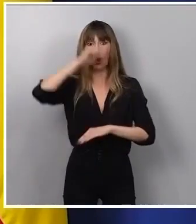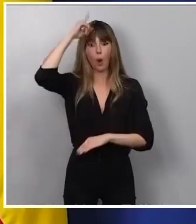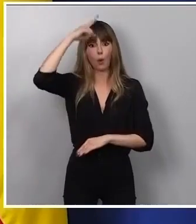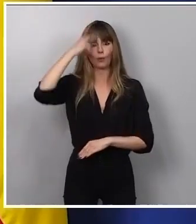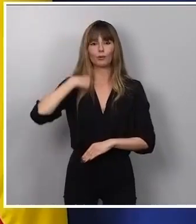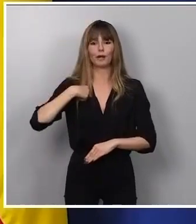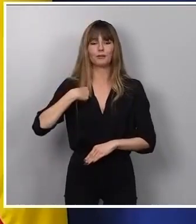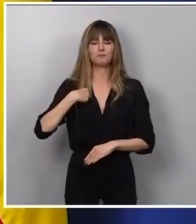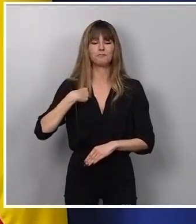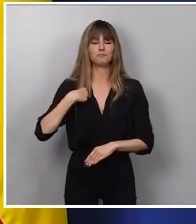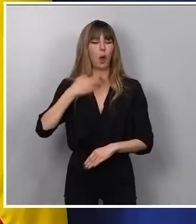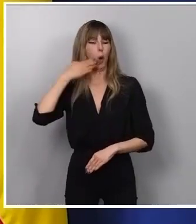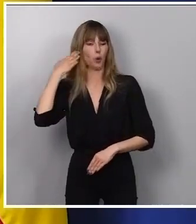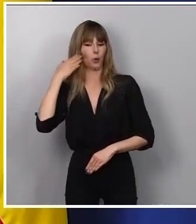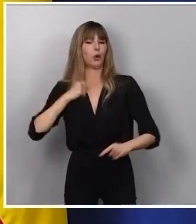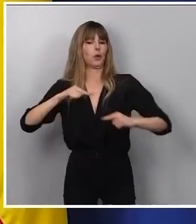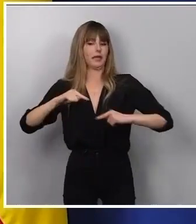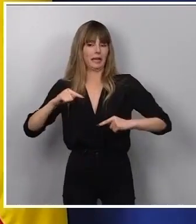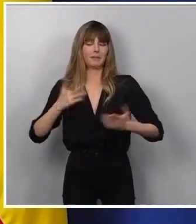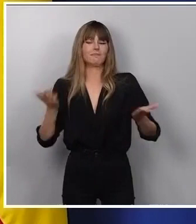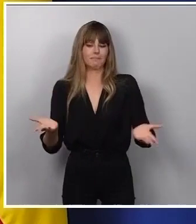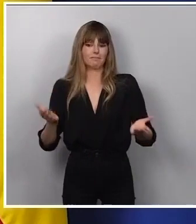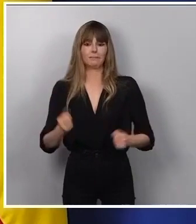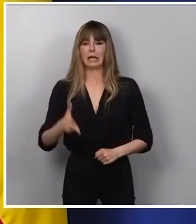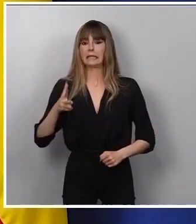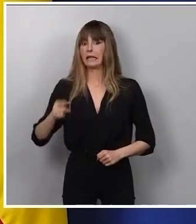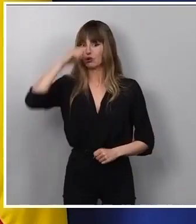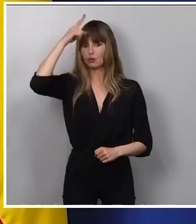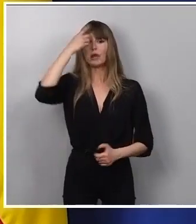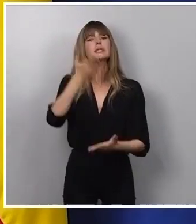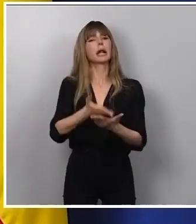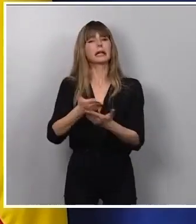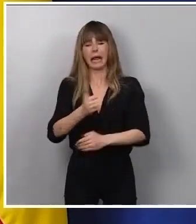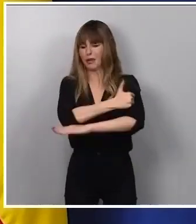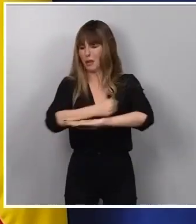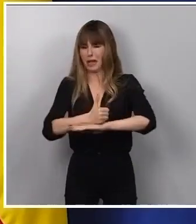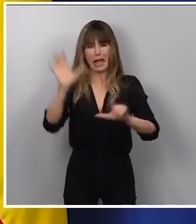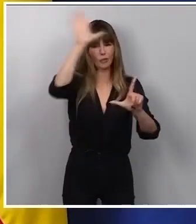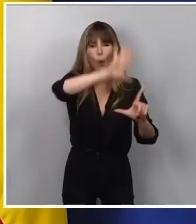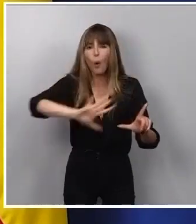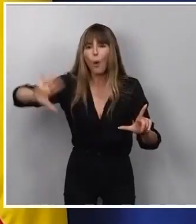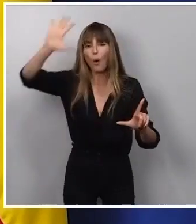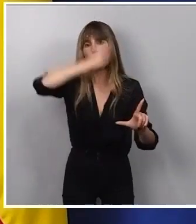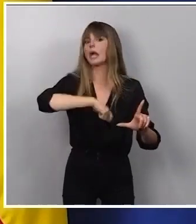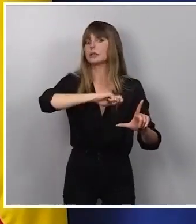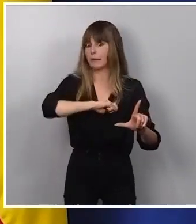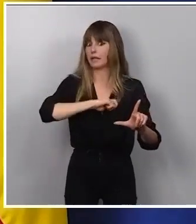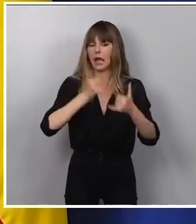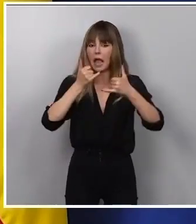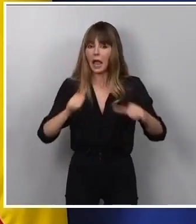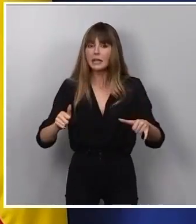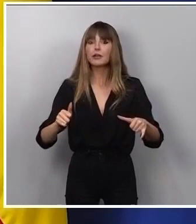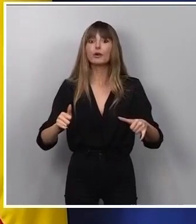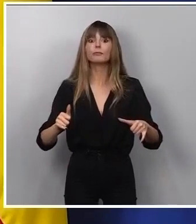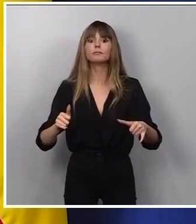el honor de dirigir, garantizar los derechos culturales a toda la población y en todo el territorio. Y, en este sentido, con esta edición